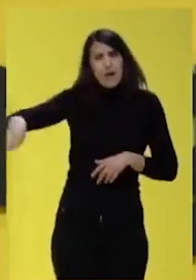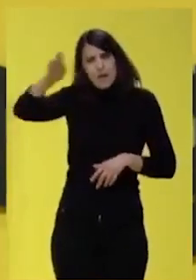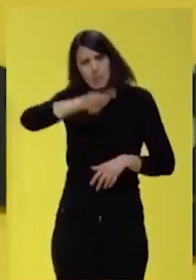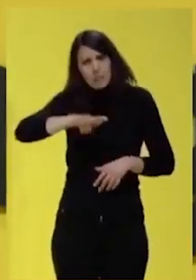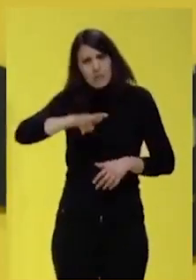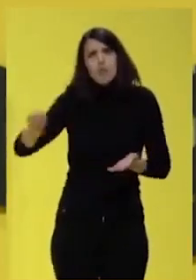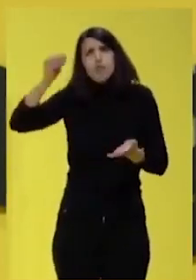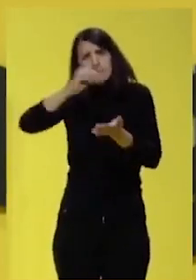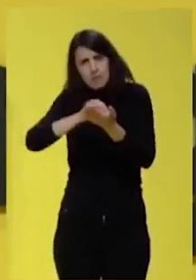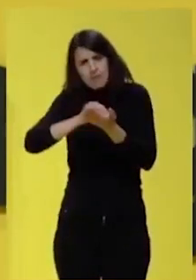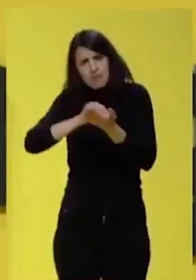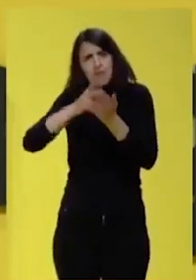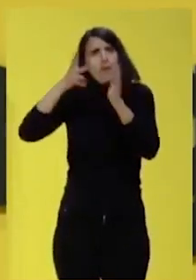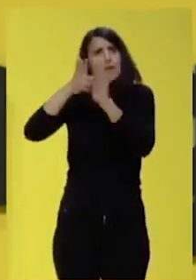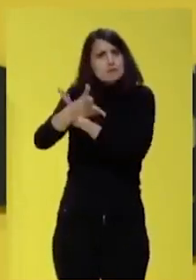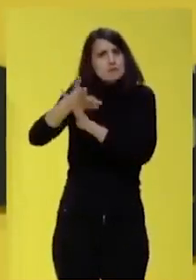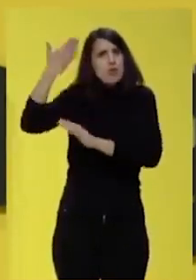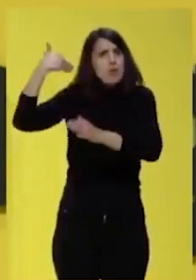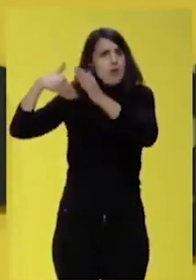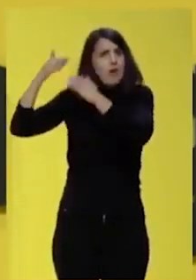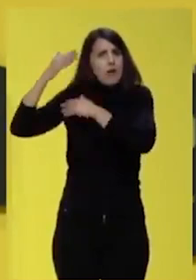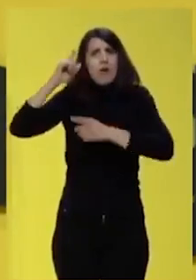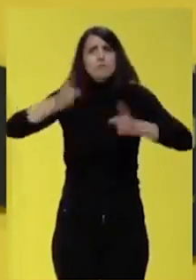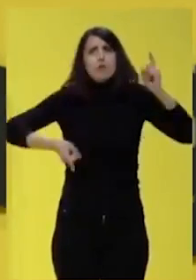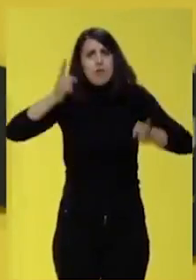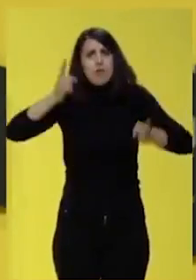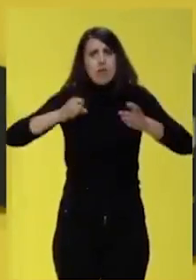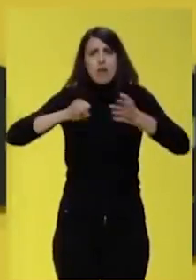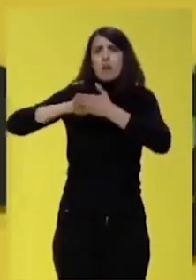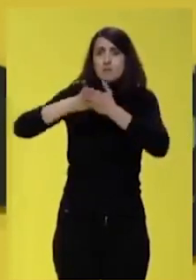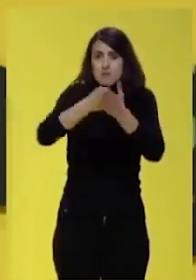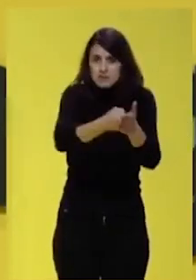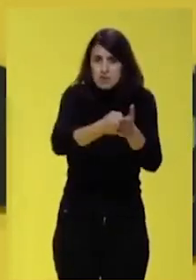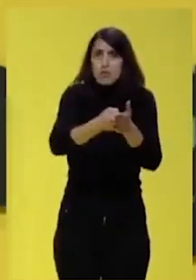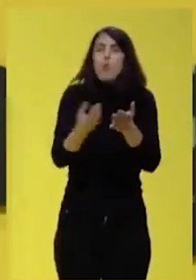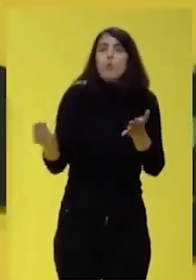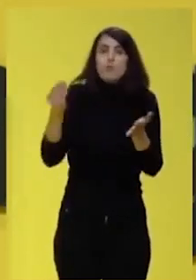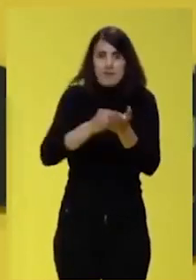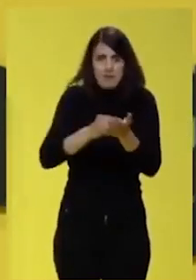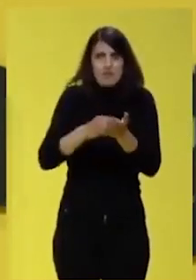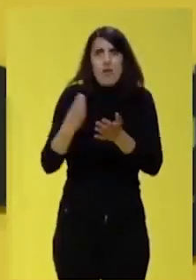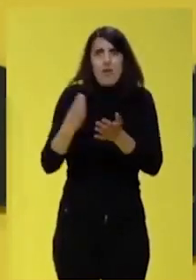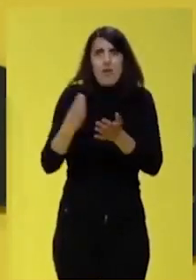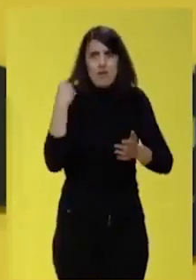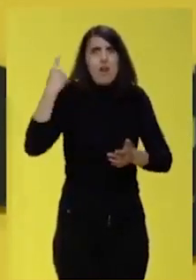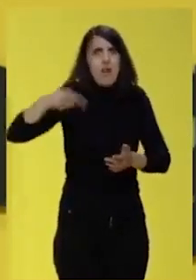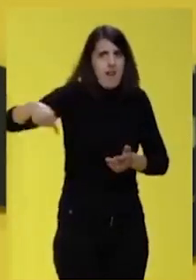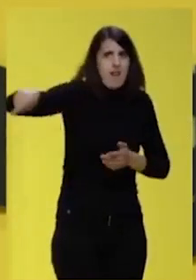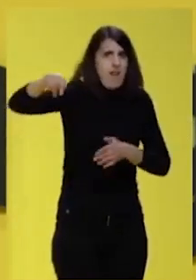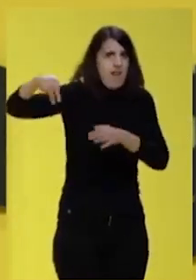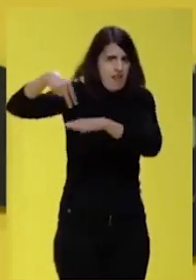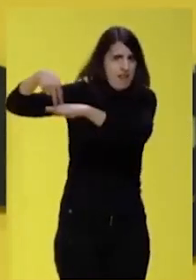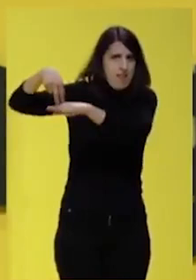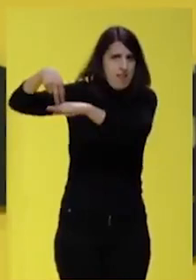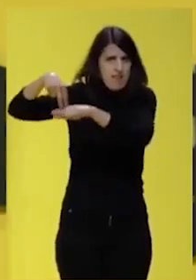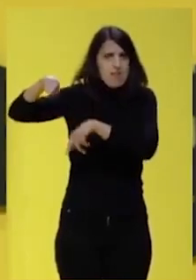una vieja historia de autoritarismo, de represión, para recordarnos que están aquí. Pero se equivocan en una